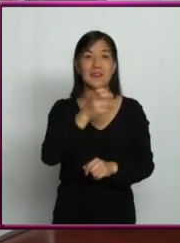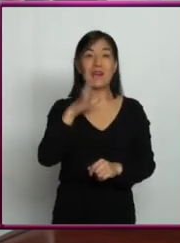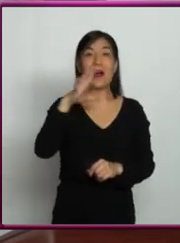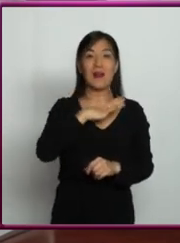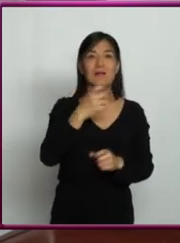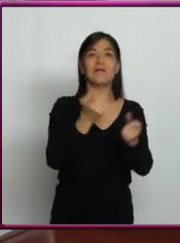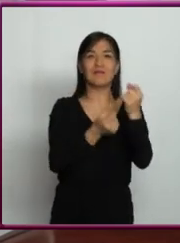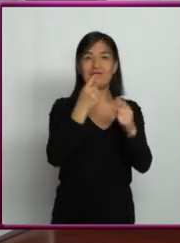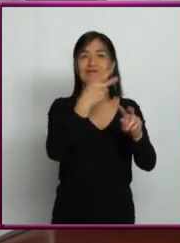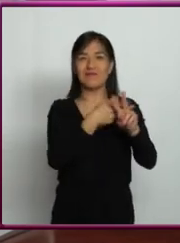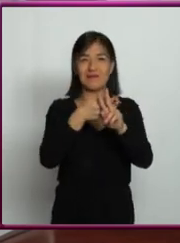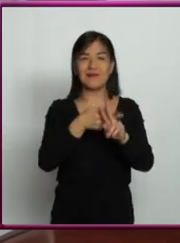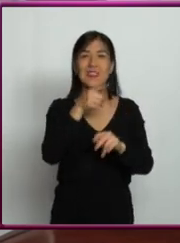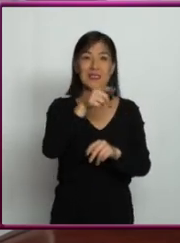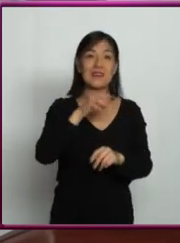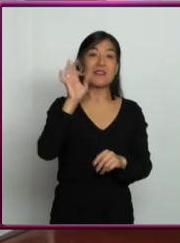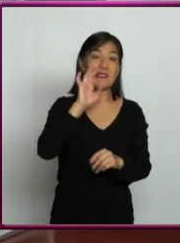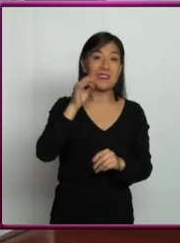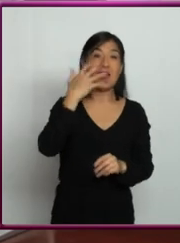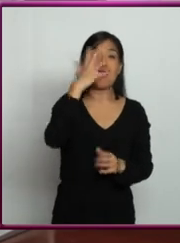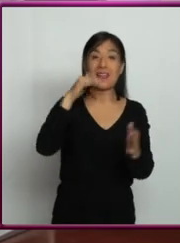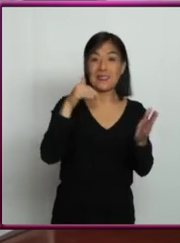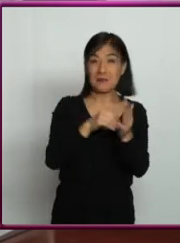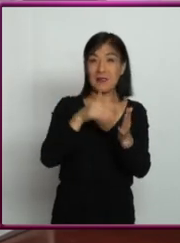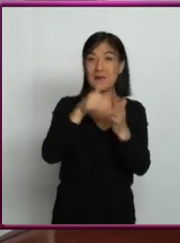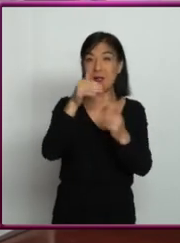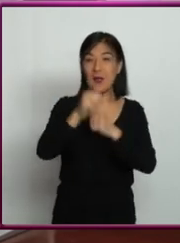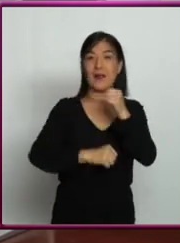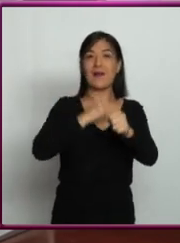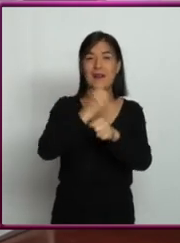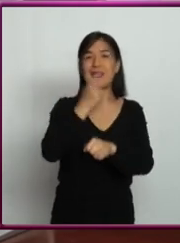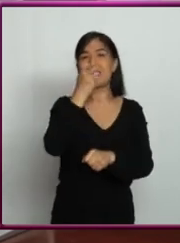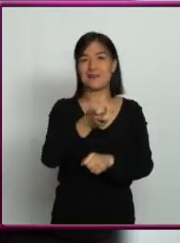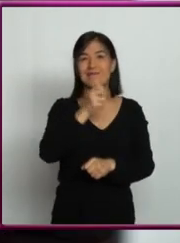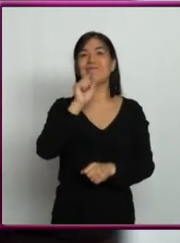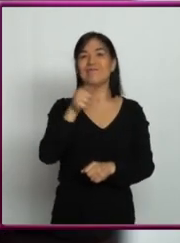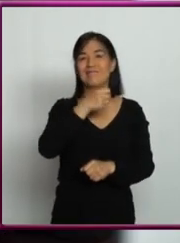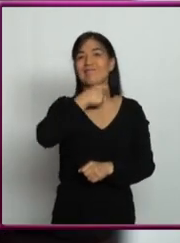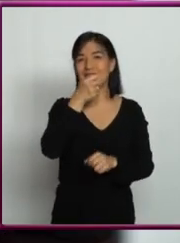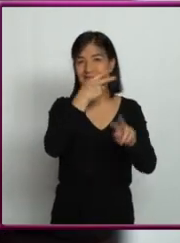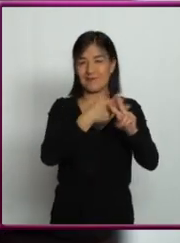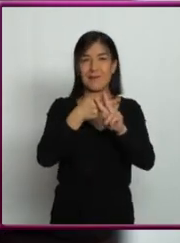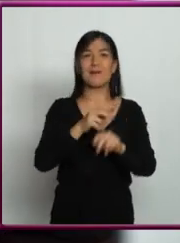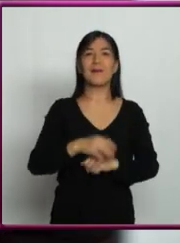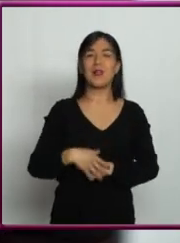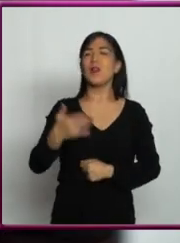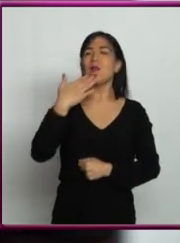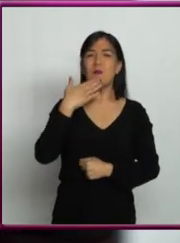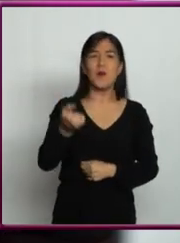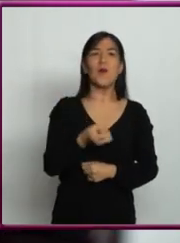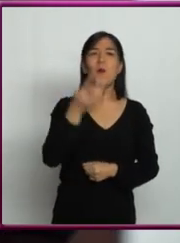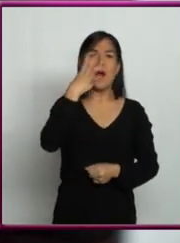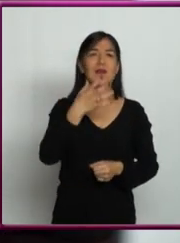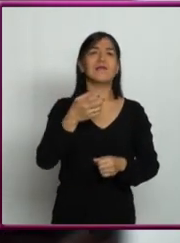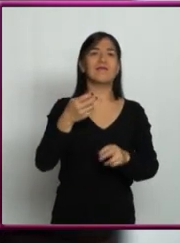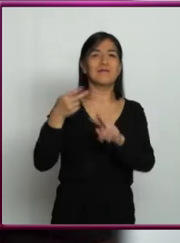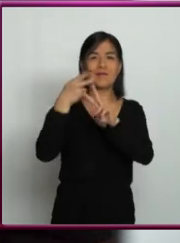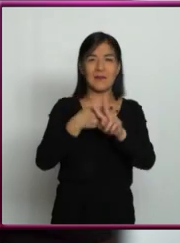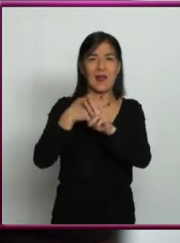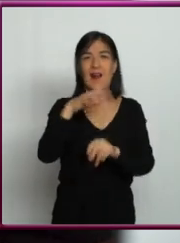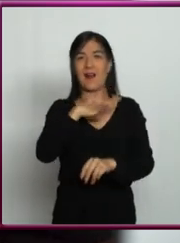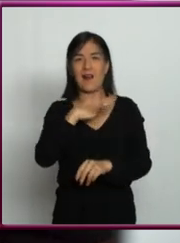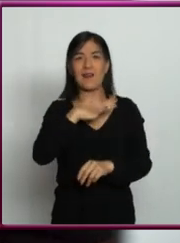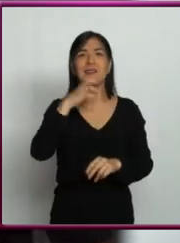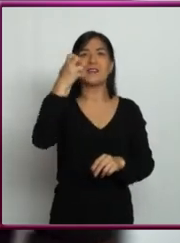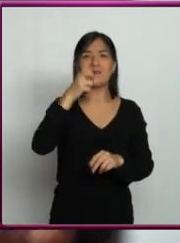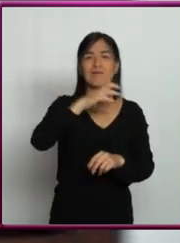algunos candidatos que deben tener como 10 mil millones de años. Esas son las viejas. Muy bien. ¿Y cuántas estrellas se considera que puede haber en la